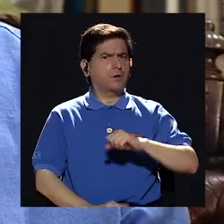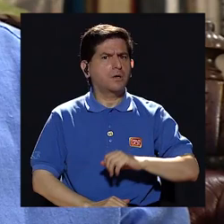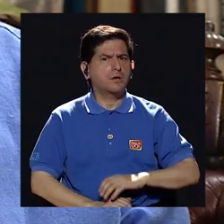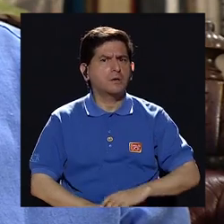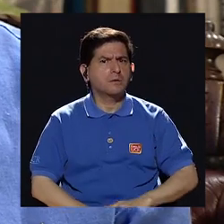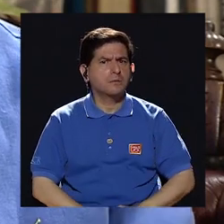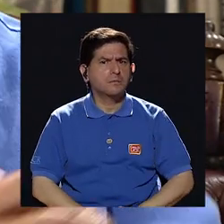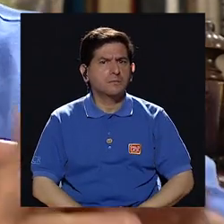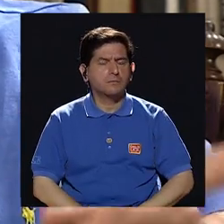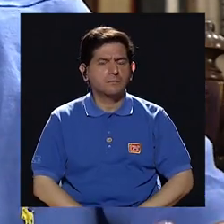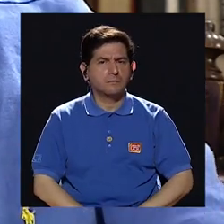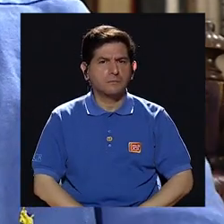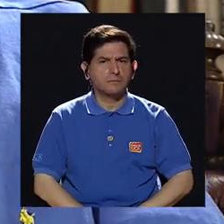Es decir,